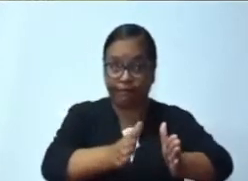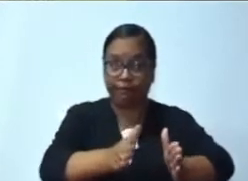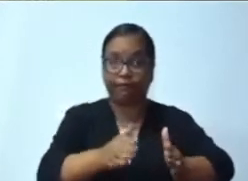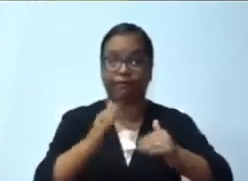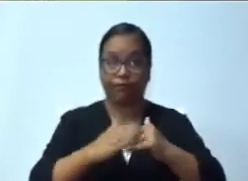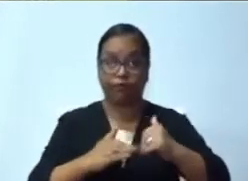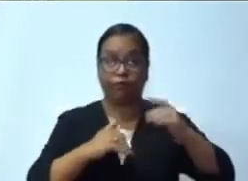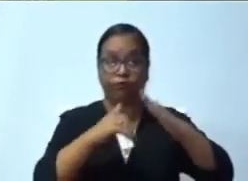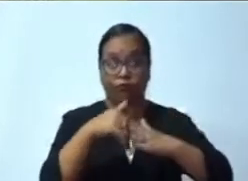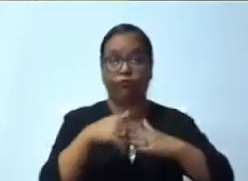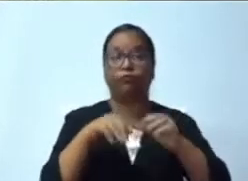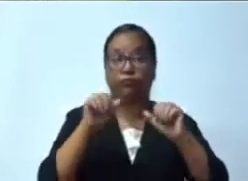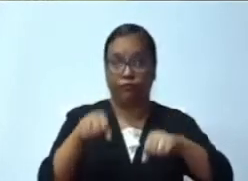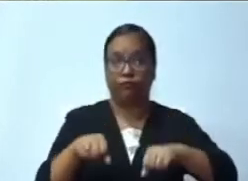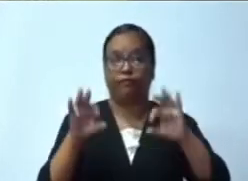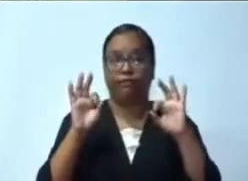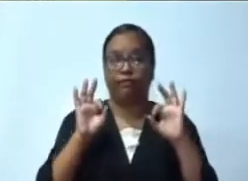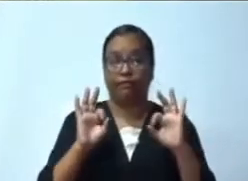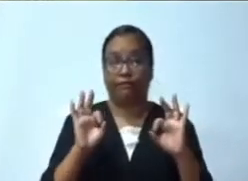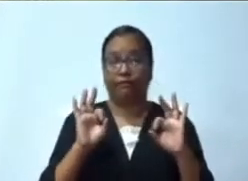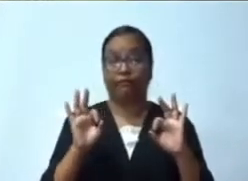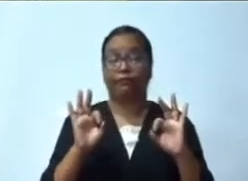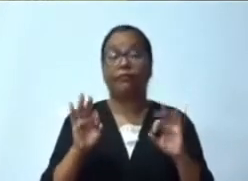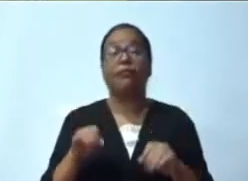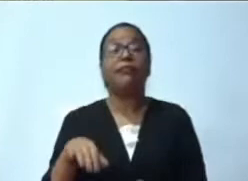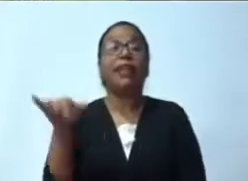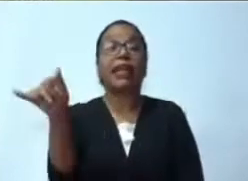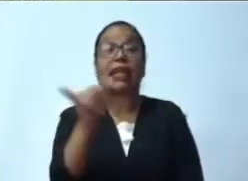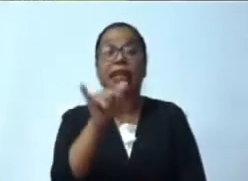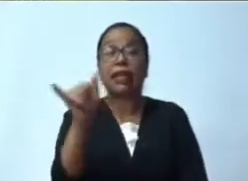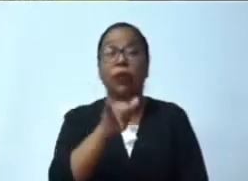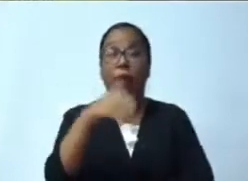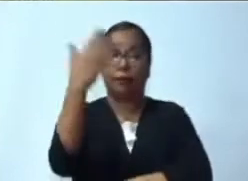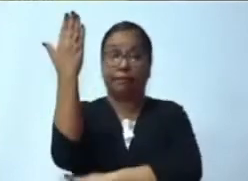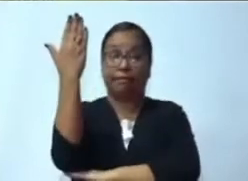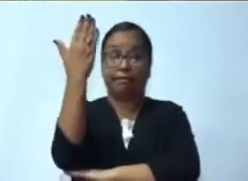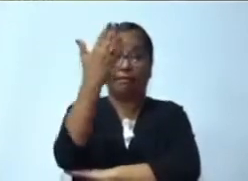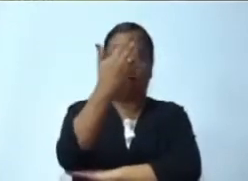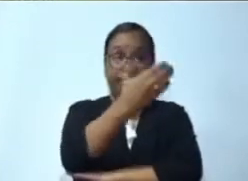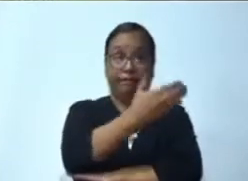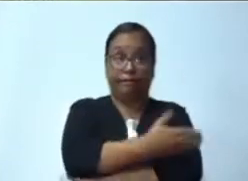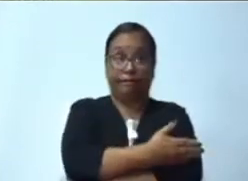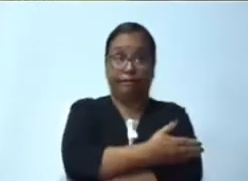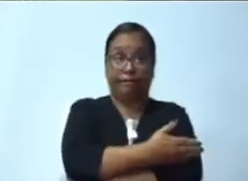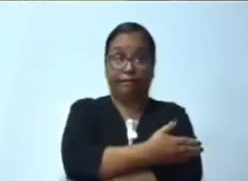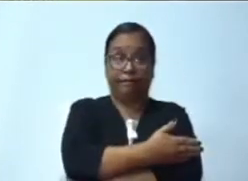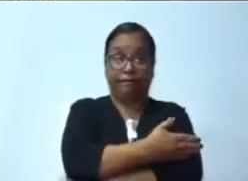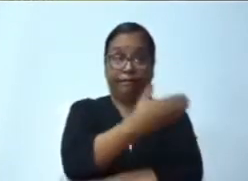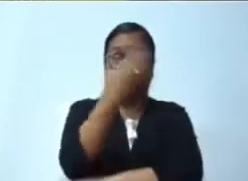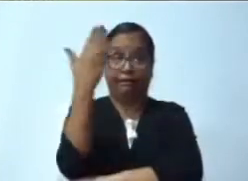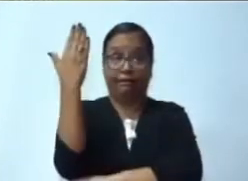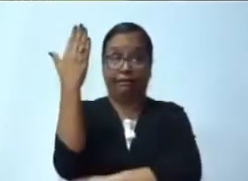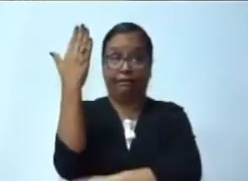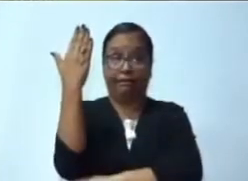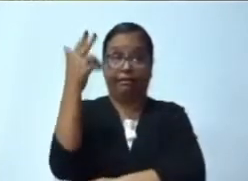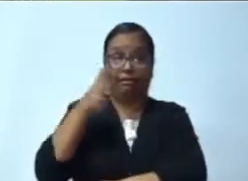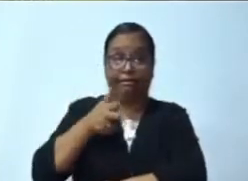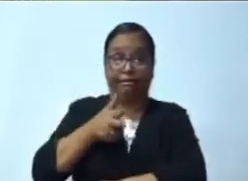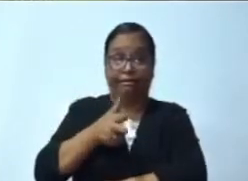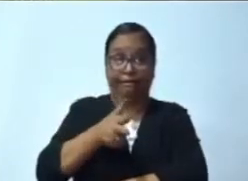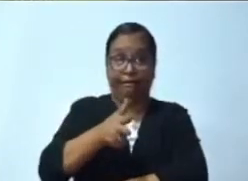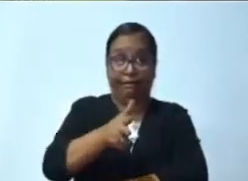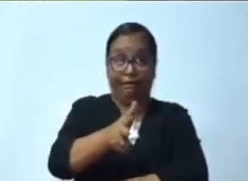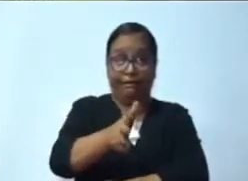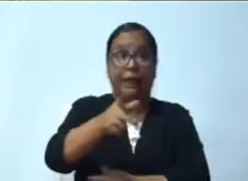a eso, los peajes, tanto los públicos como privados, todo lo que pasamos por un peaje y pagamos